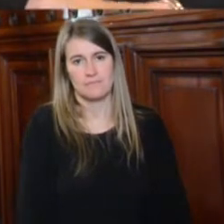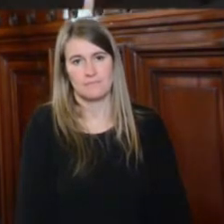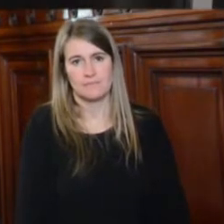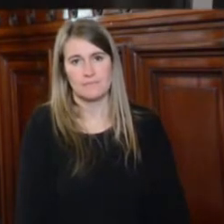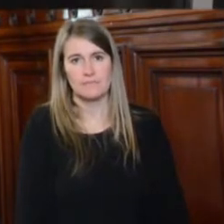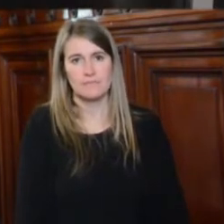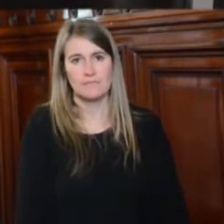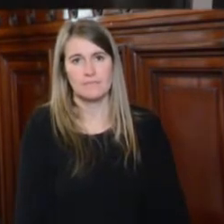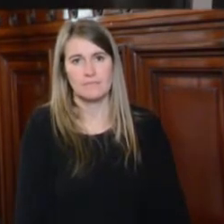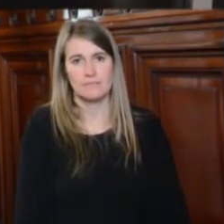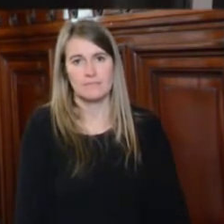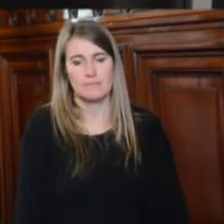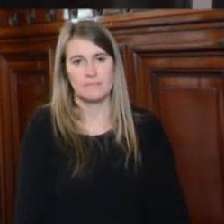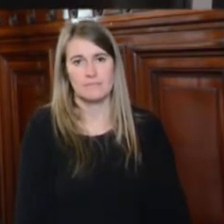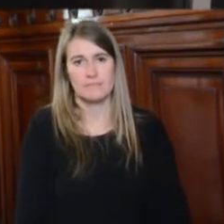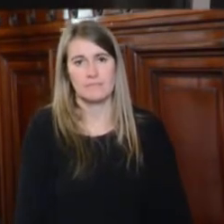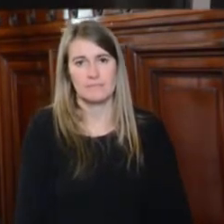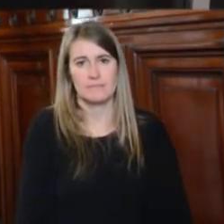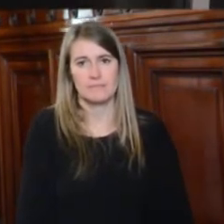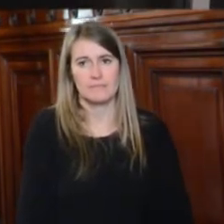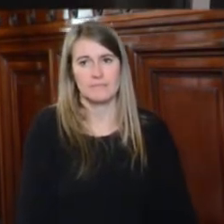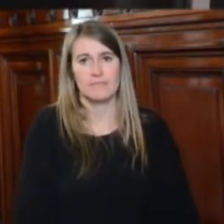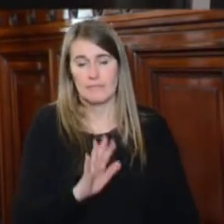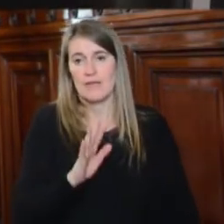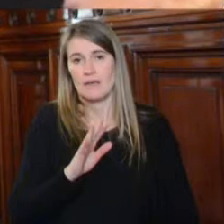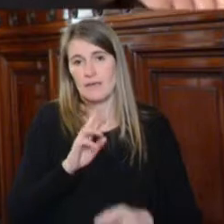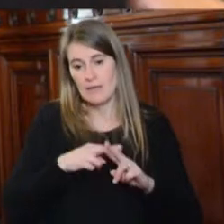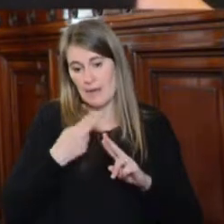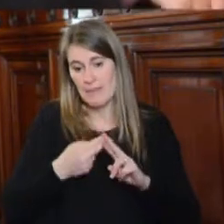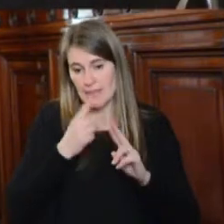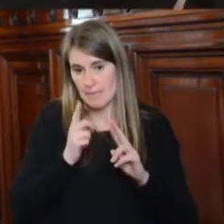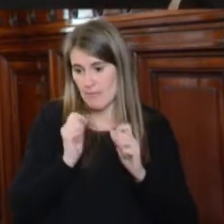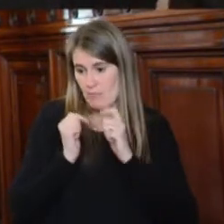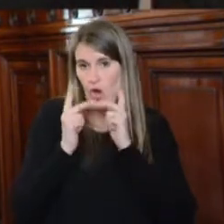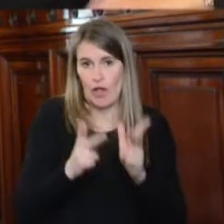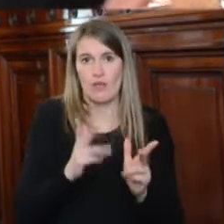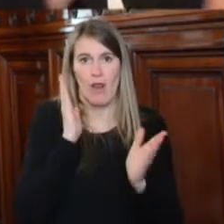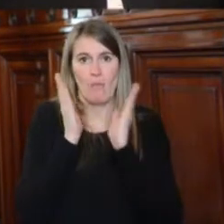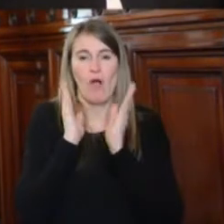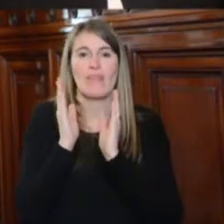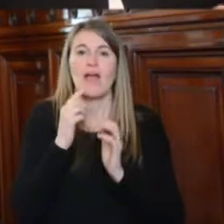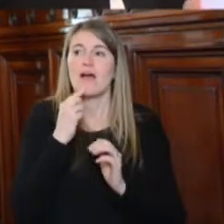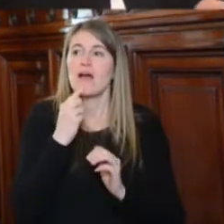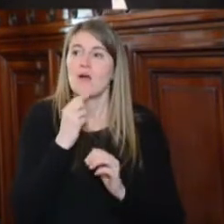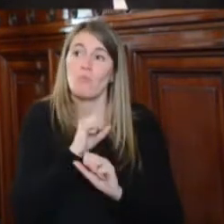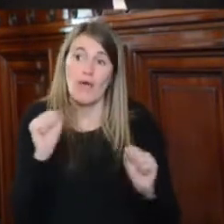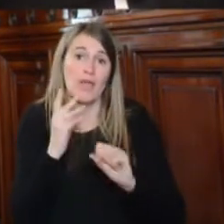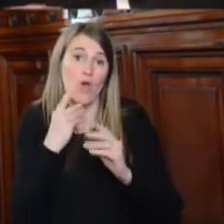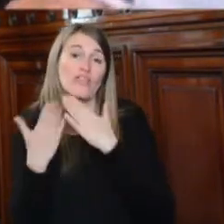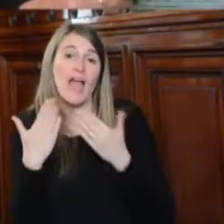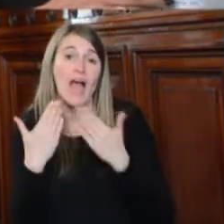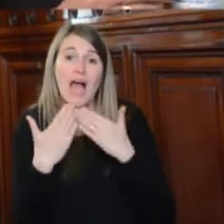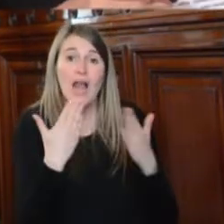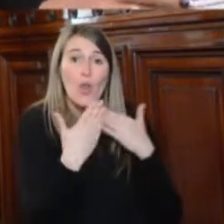Bueno, quería ratificar lo que dijo la doctora, de celebrar esta posibilidad de diálogo, es lo que nos inspira,